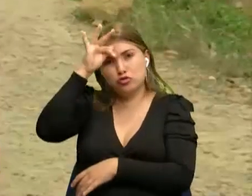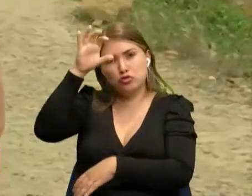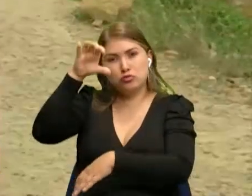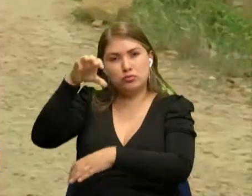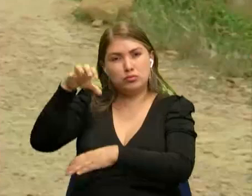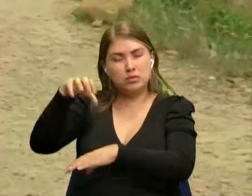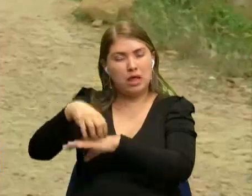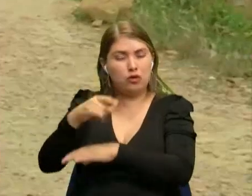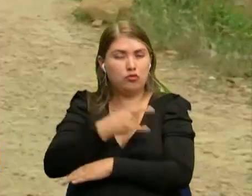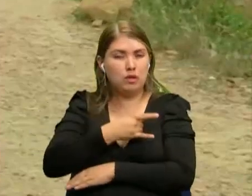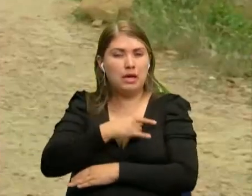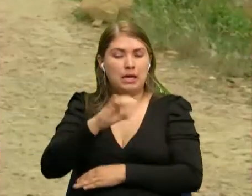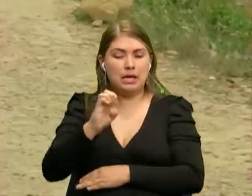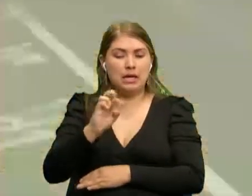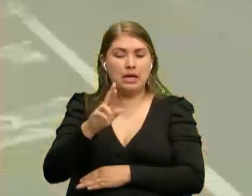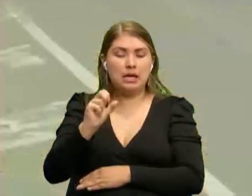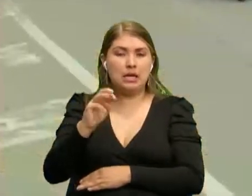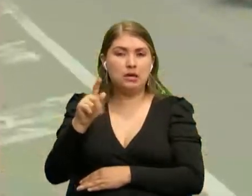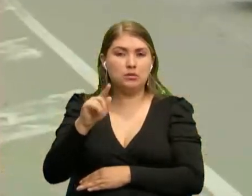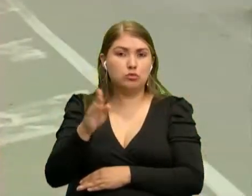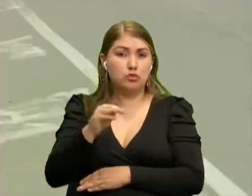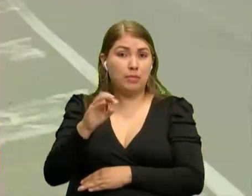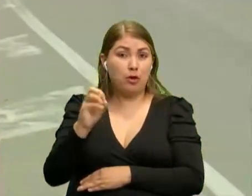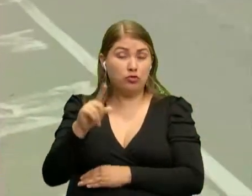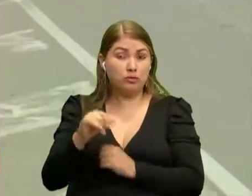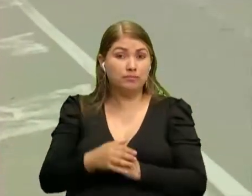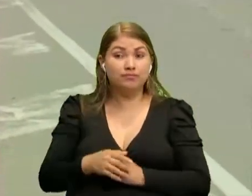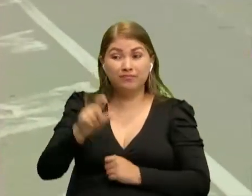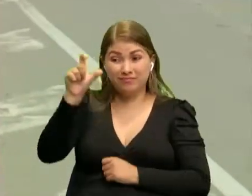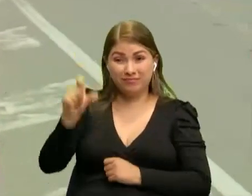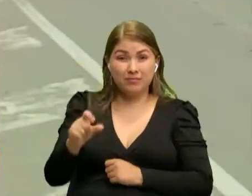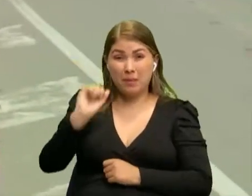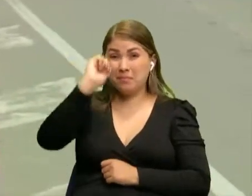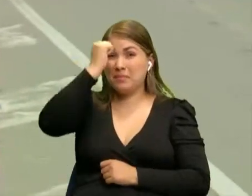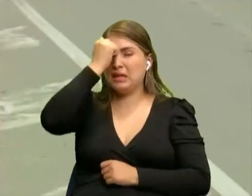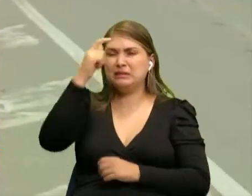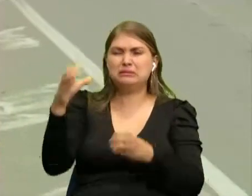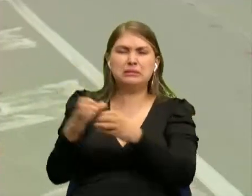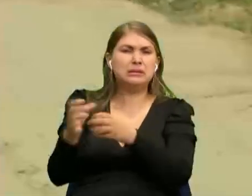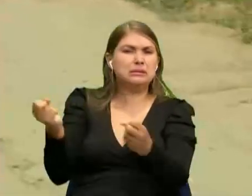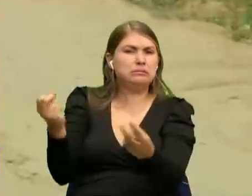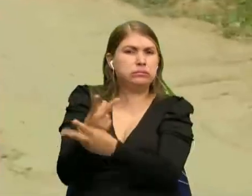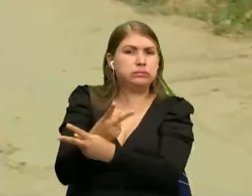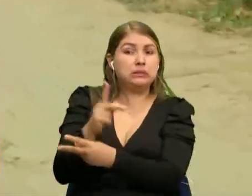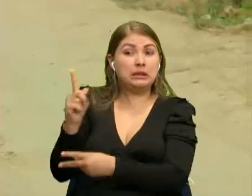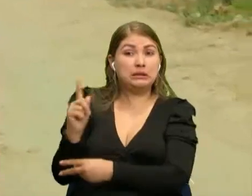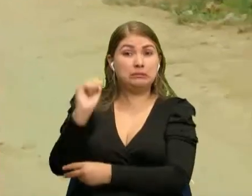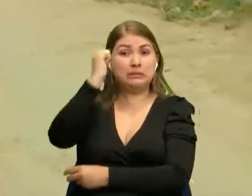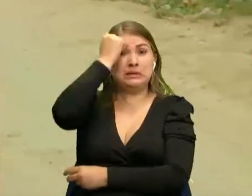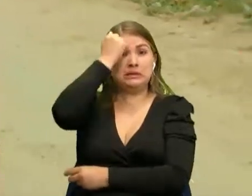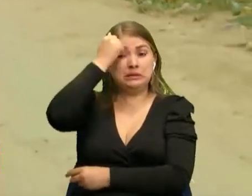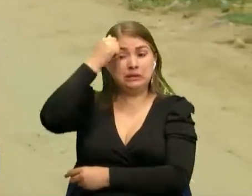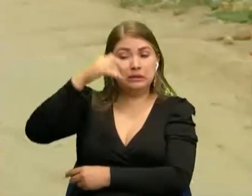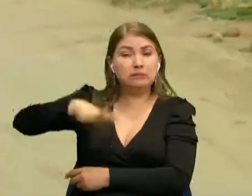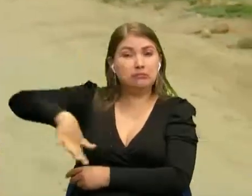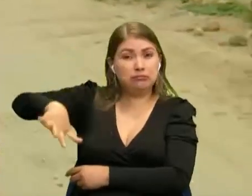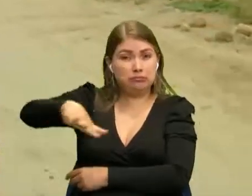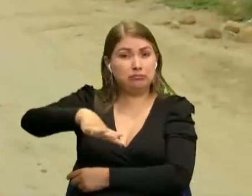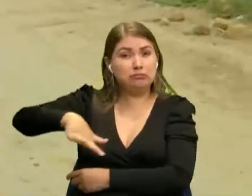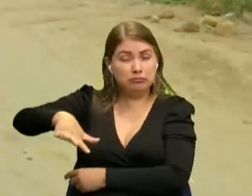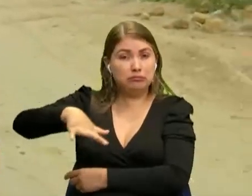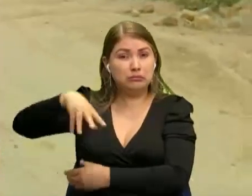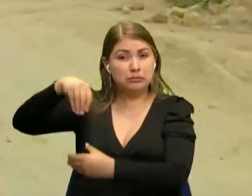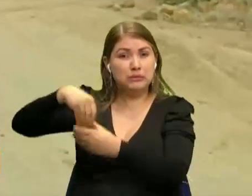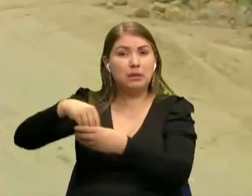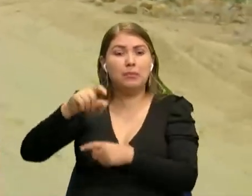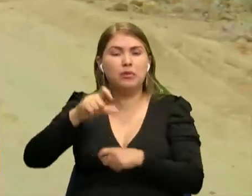Según lo que han indicado las autoridades alias Gillo, sería el cabecilla de una temida organización delincuencial que delinque en esta zona